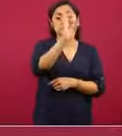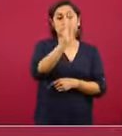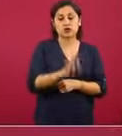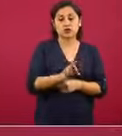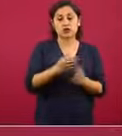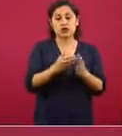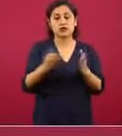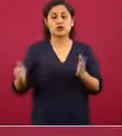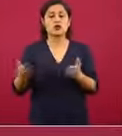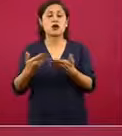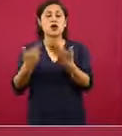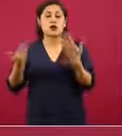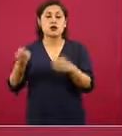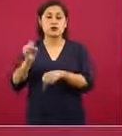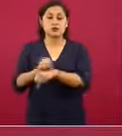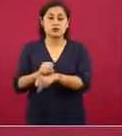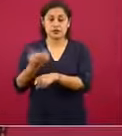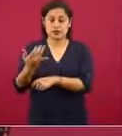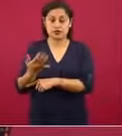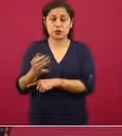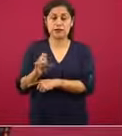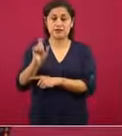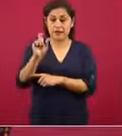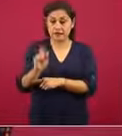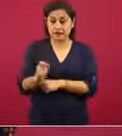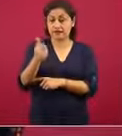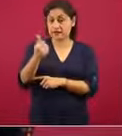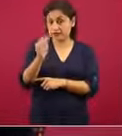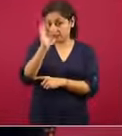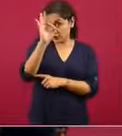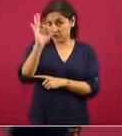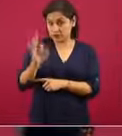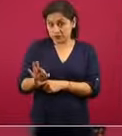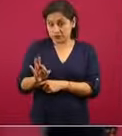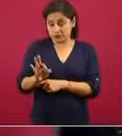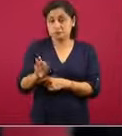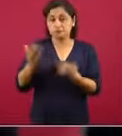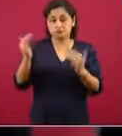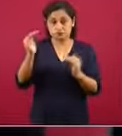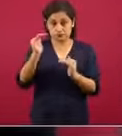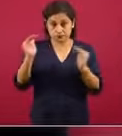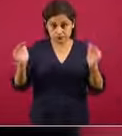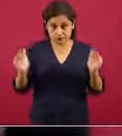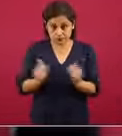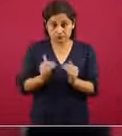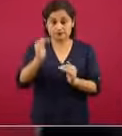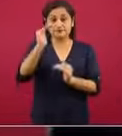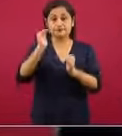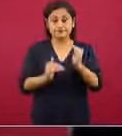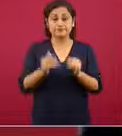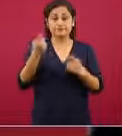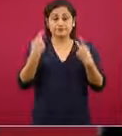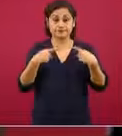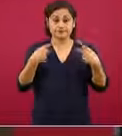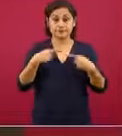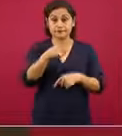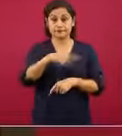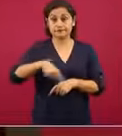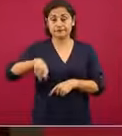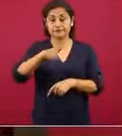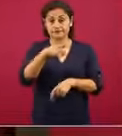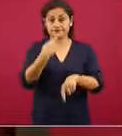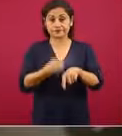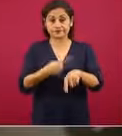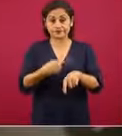50 en los pacientes hospitalizados solamente un 26 por ciento, una cuarta parte de estos pacientes acudieron de manera